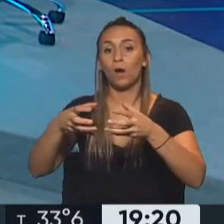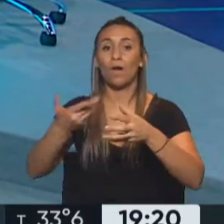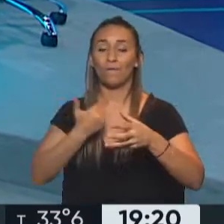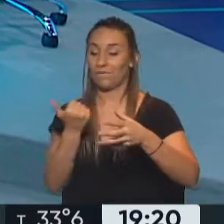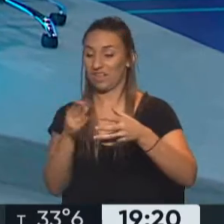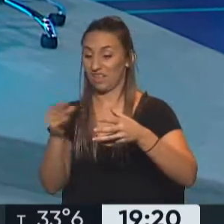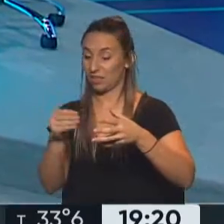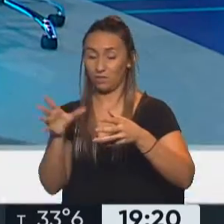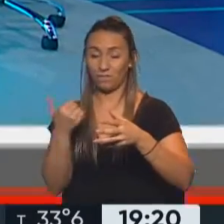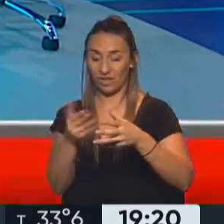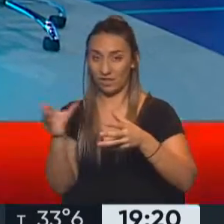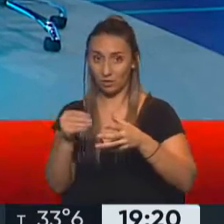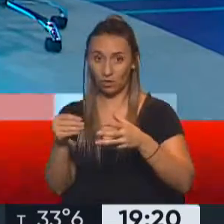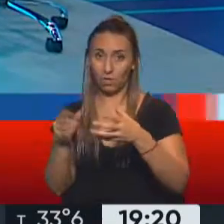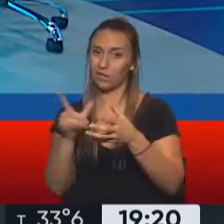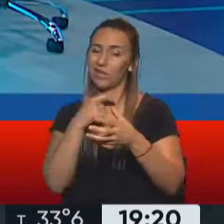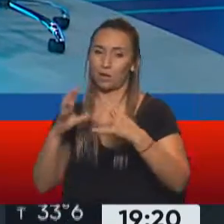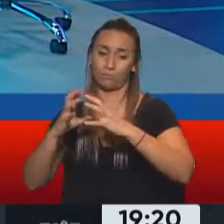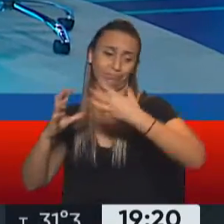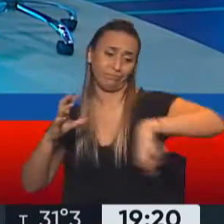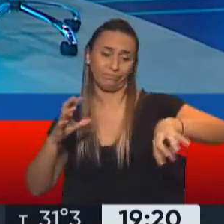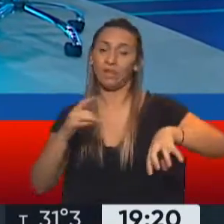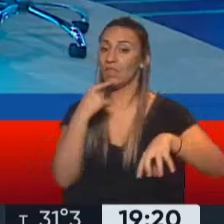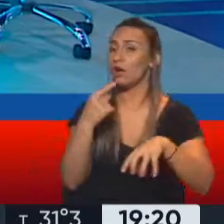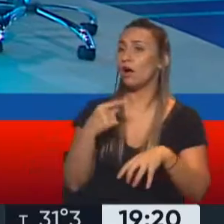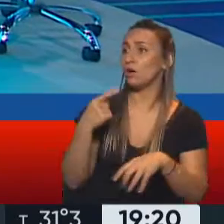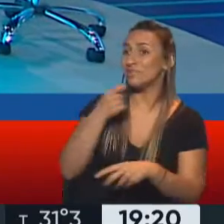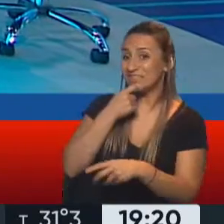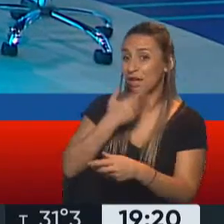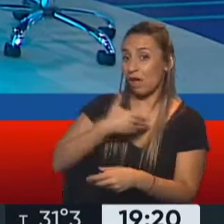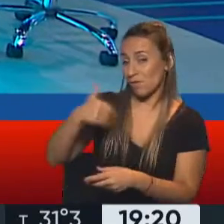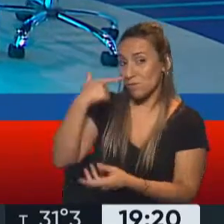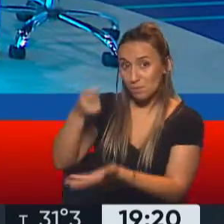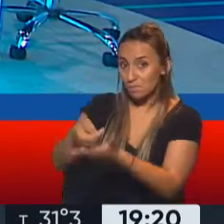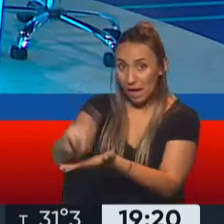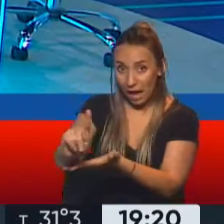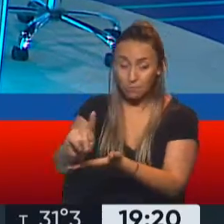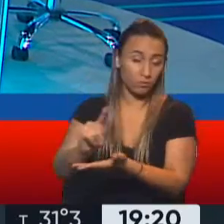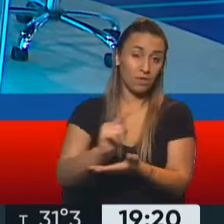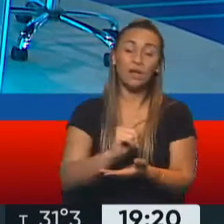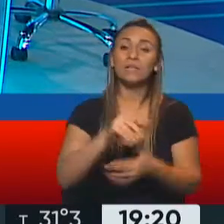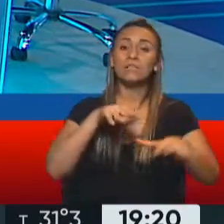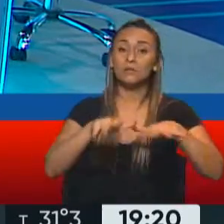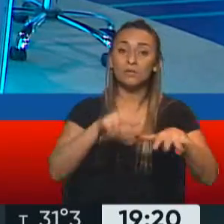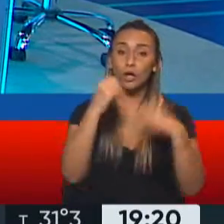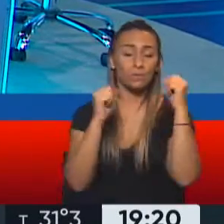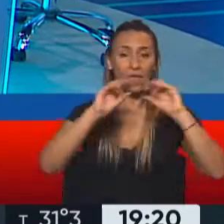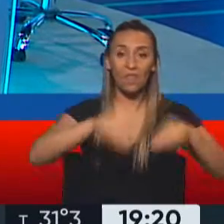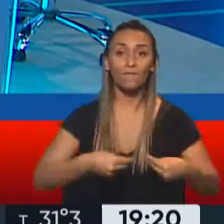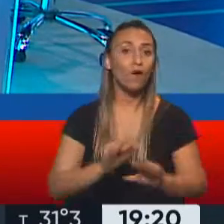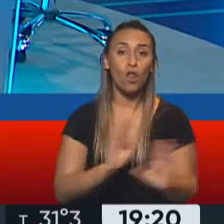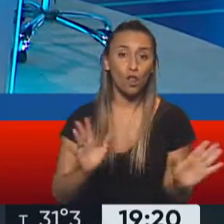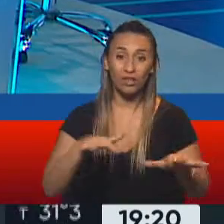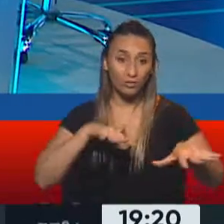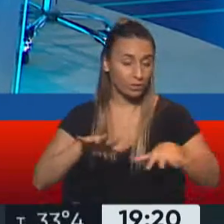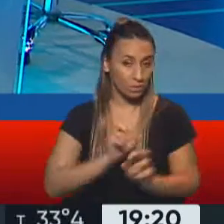descartado, ahora lo vamos a ver igual. Pero mirá lo que decía, decía, no pagarle al FMI significa entrar en default y eso tendrá un impacto mayor desde lo social. El